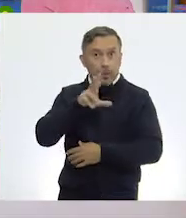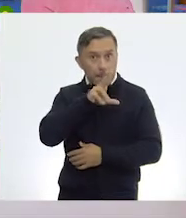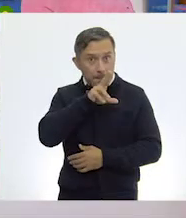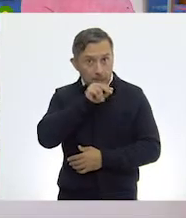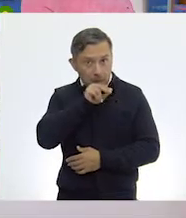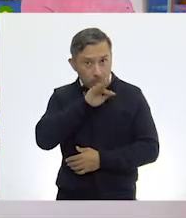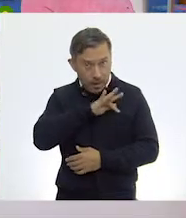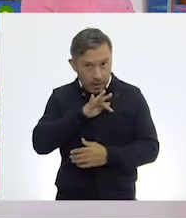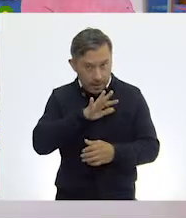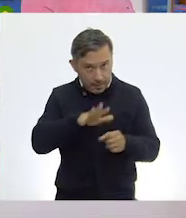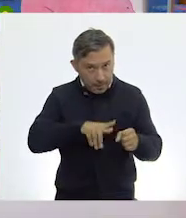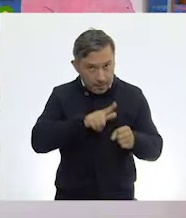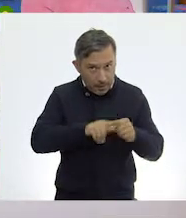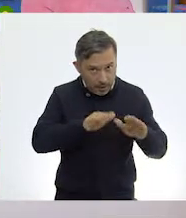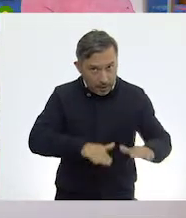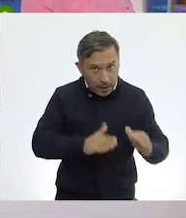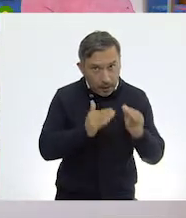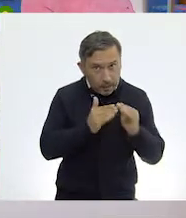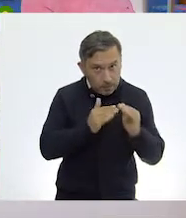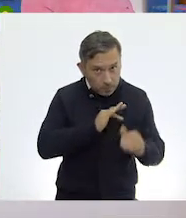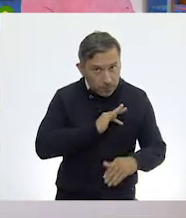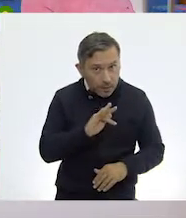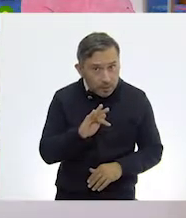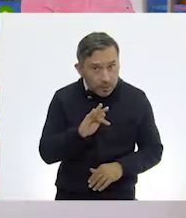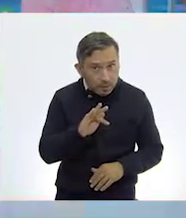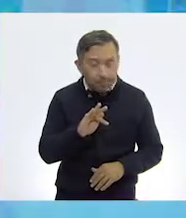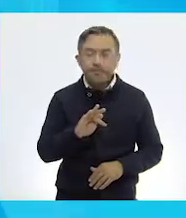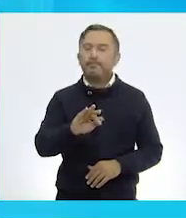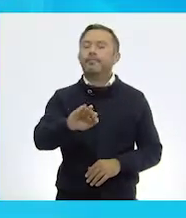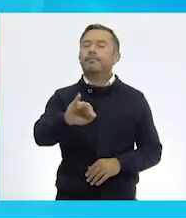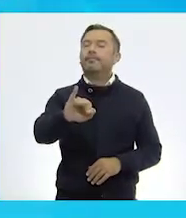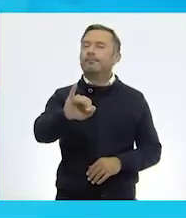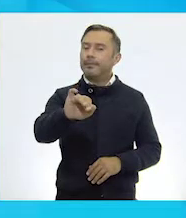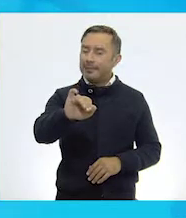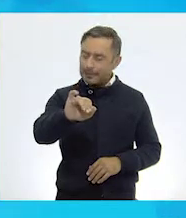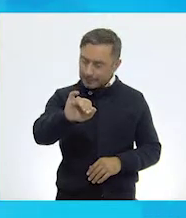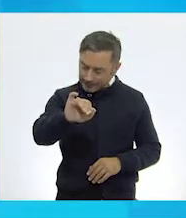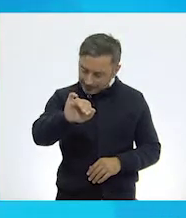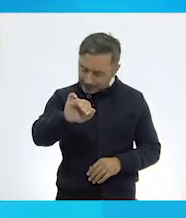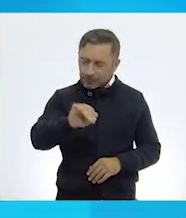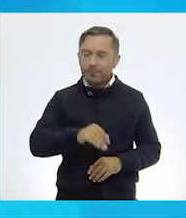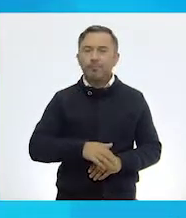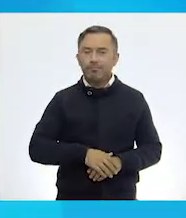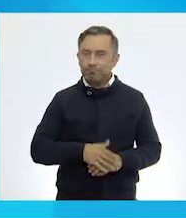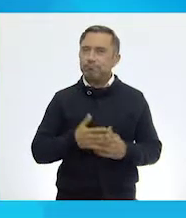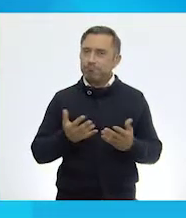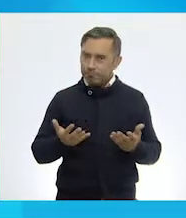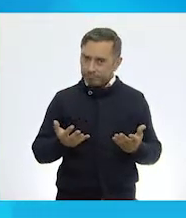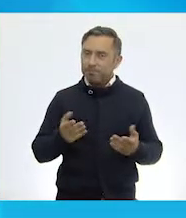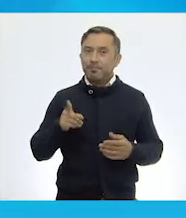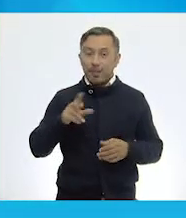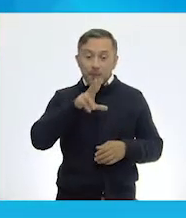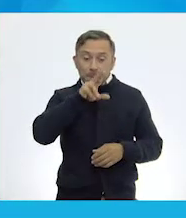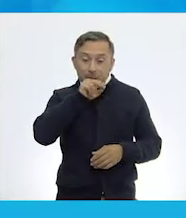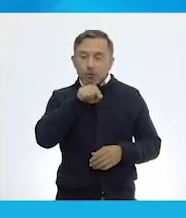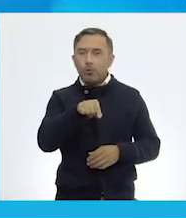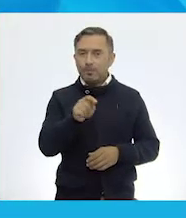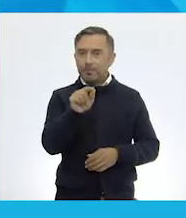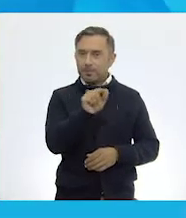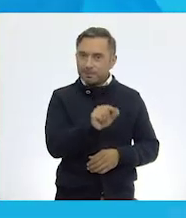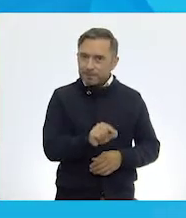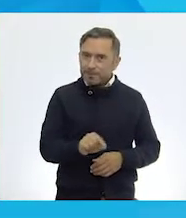doméstico? Sí. Sí. Entonces, vamos a encerrar a nuestro patito.